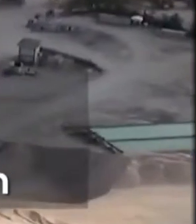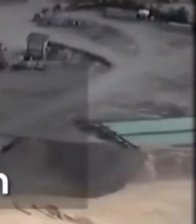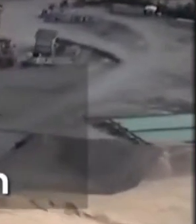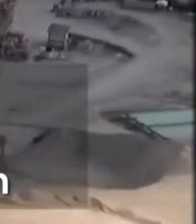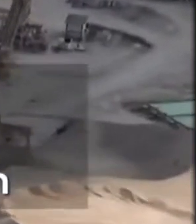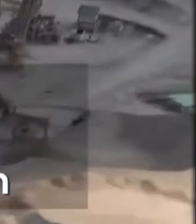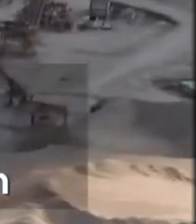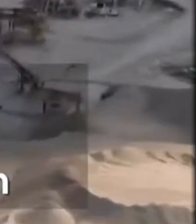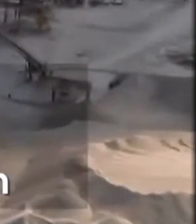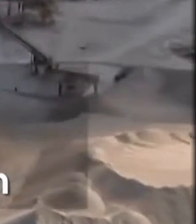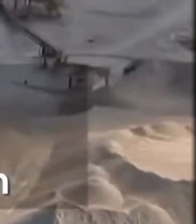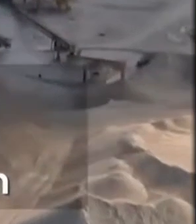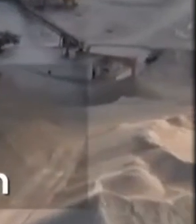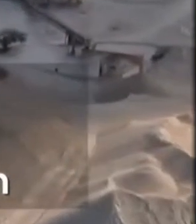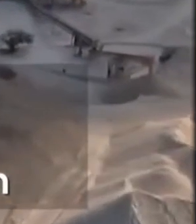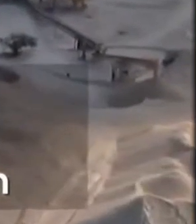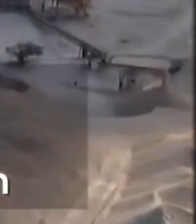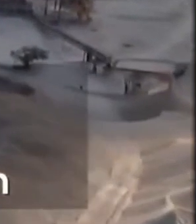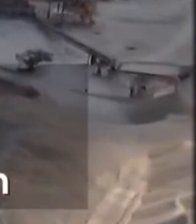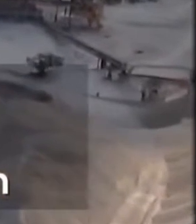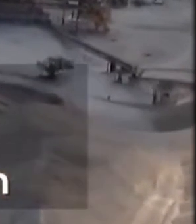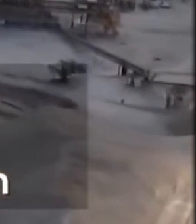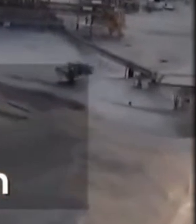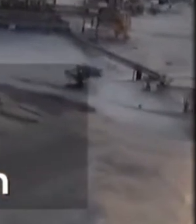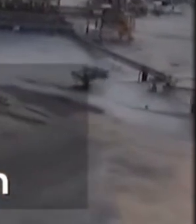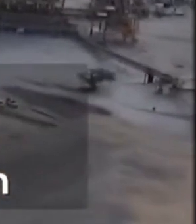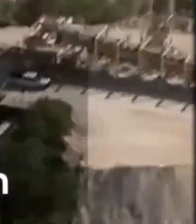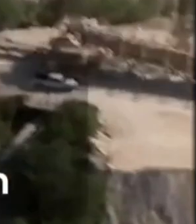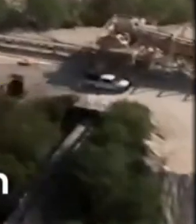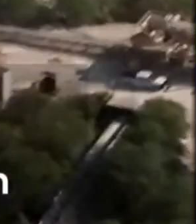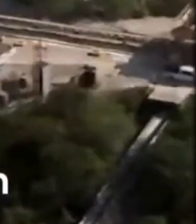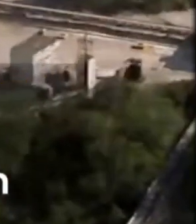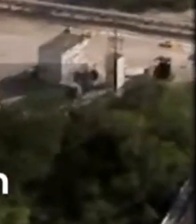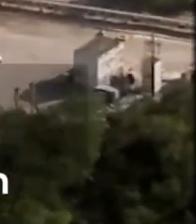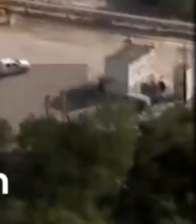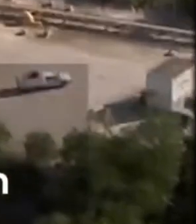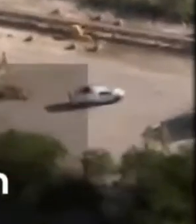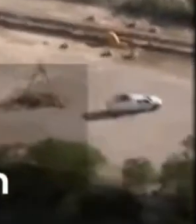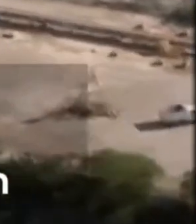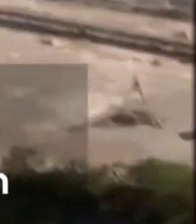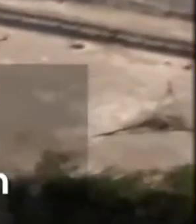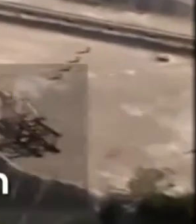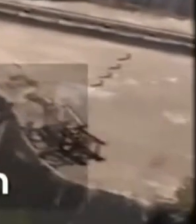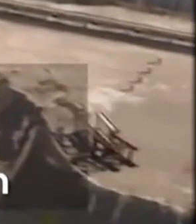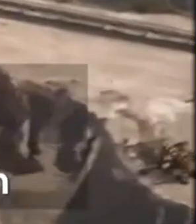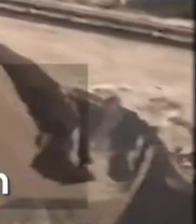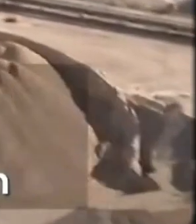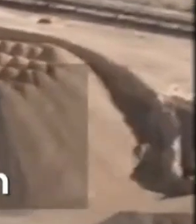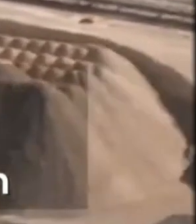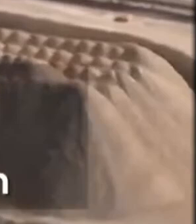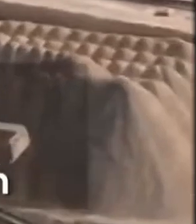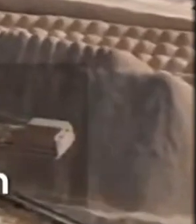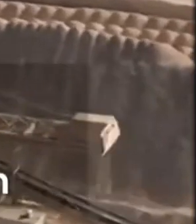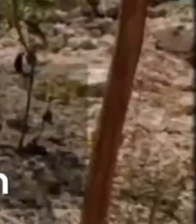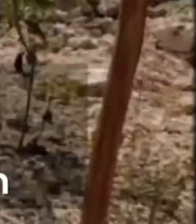la empresa Calica había hecho un aprovechamiento de roca caliza en superficie y temporalidad mayor a lo autorizado por lo que